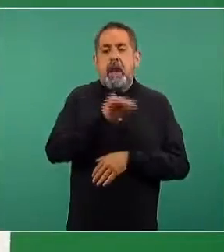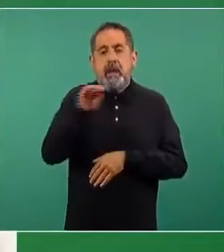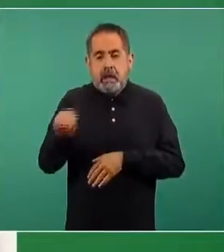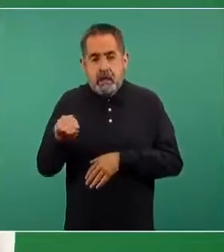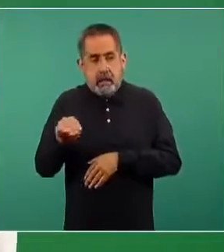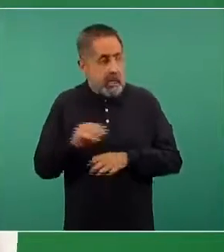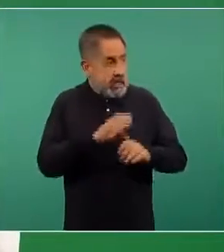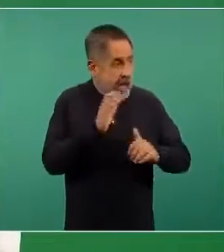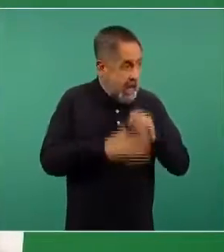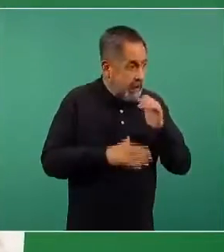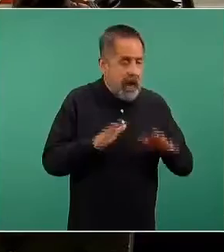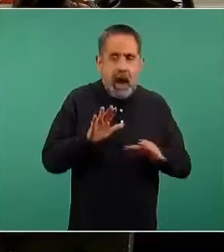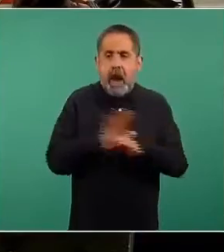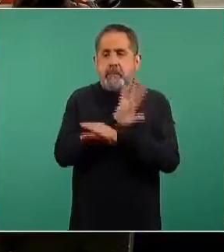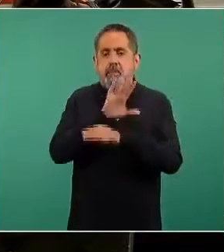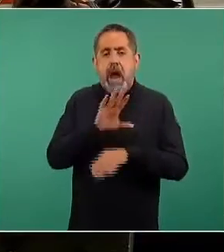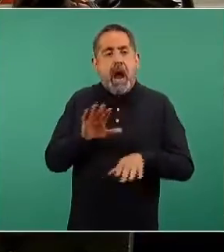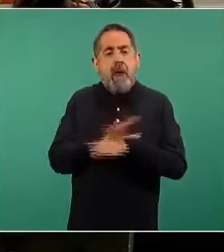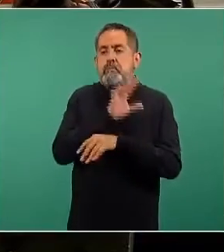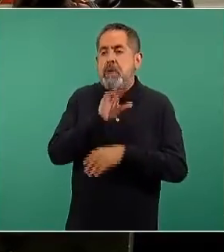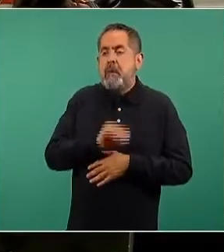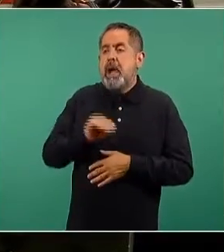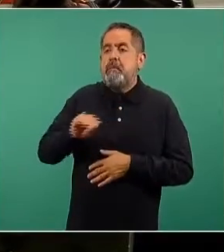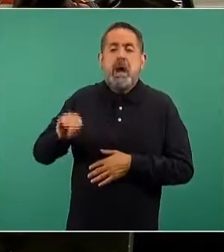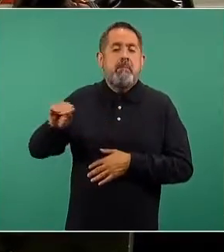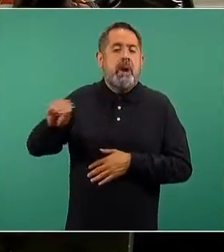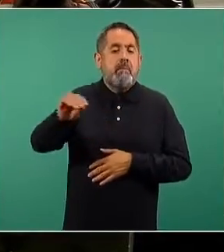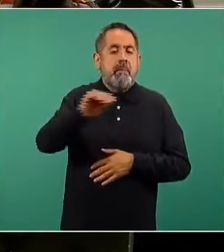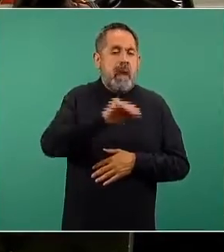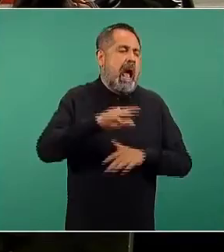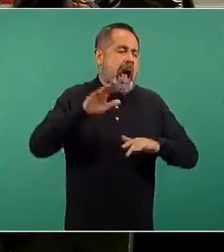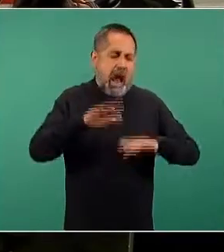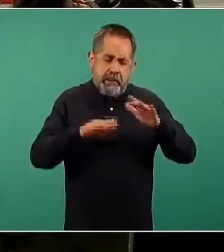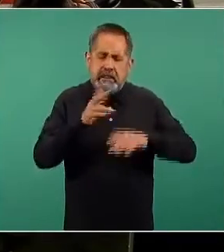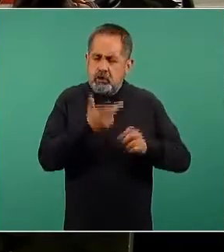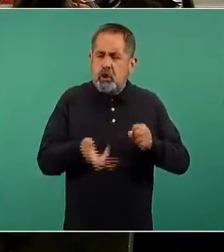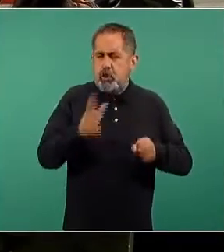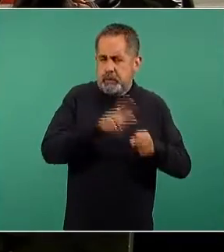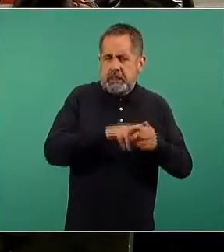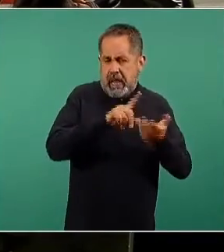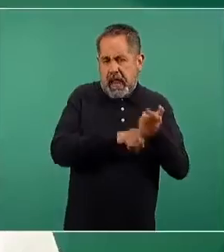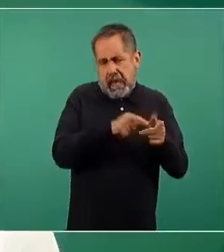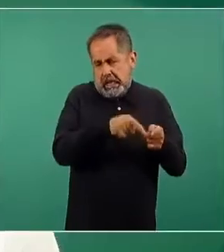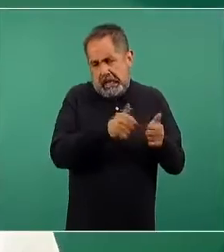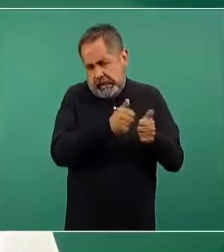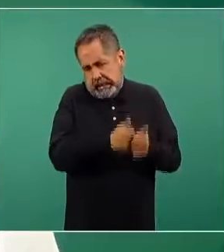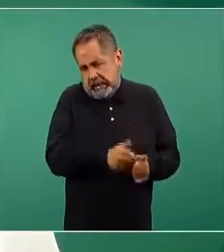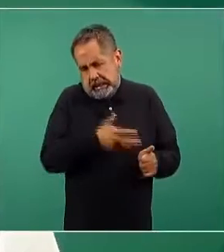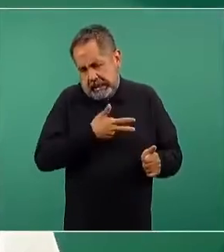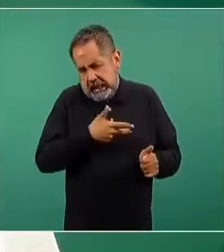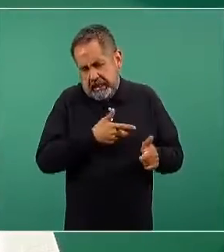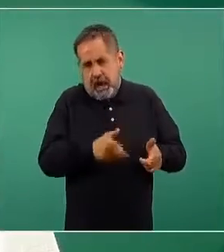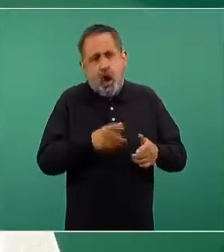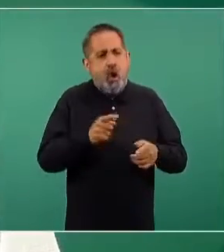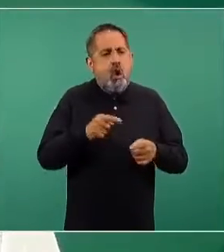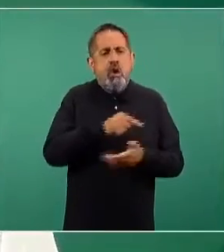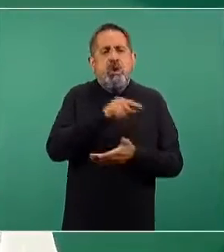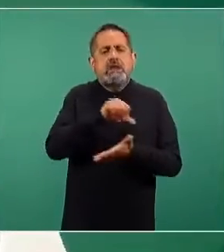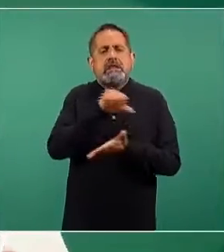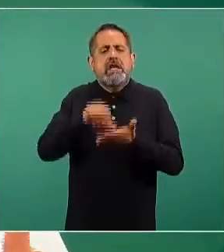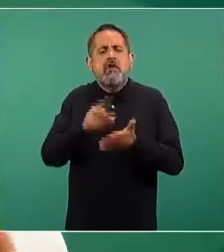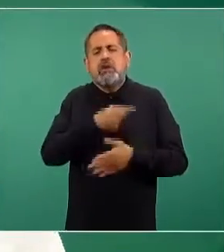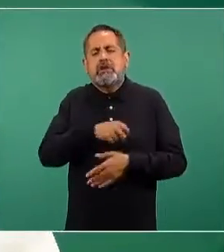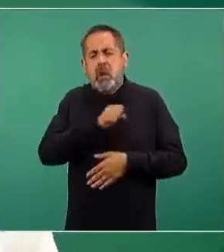instalan a veces en un edificio fijo, como un hospital, por ejemplo, o en múltiples centros de salud,